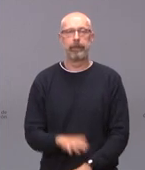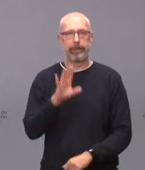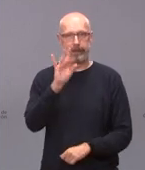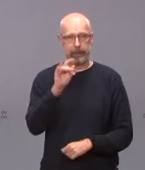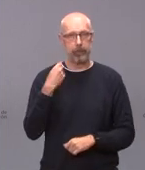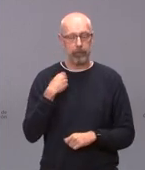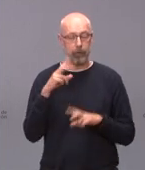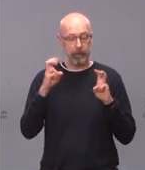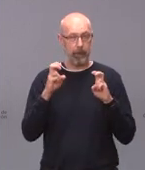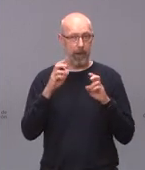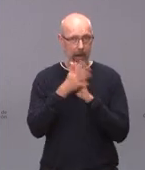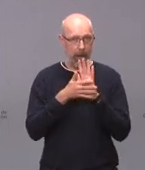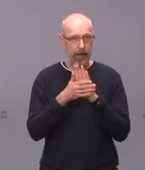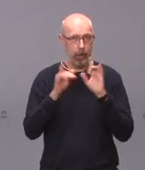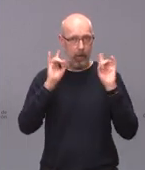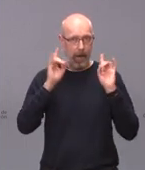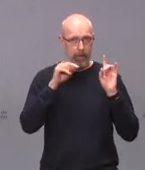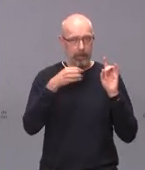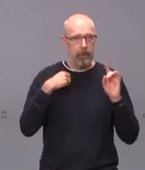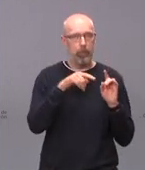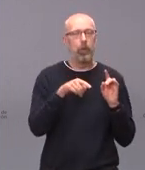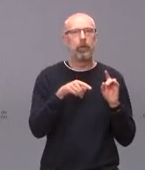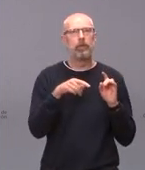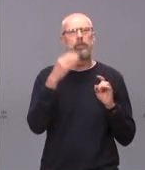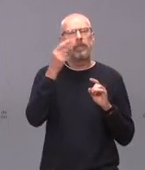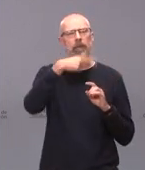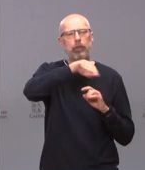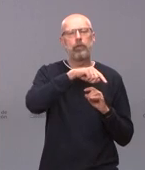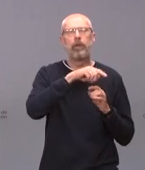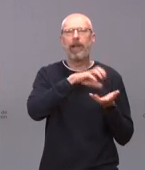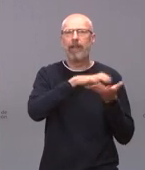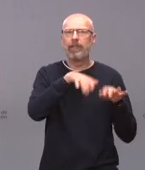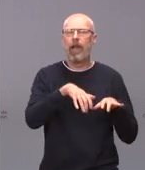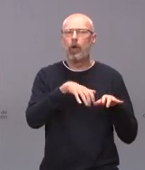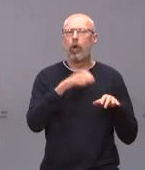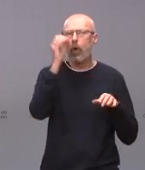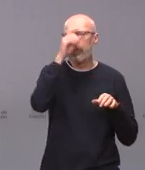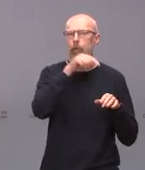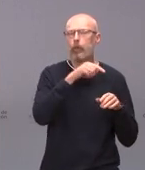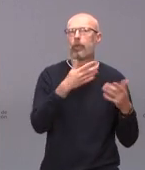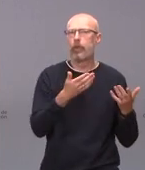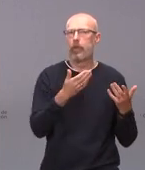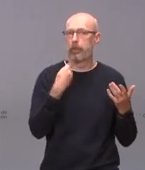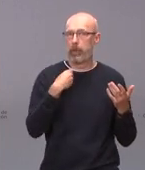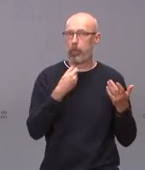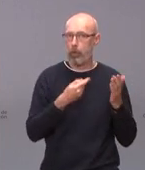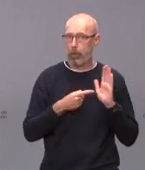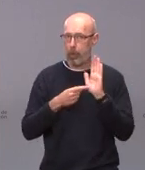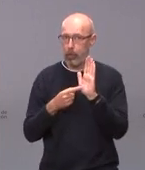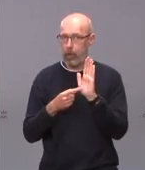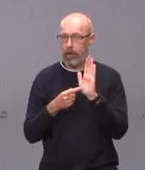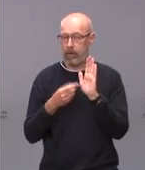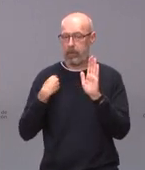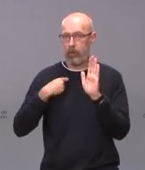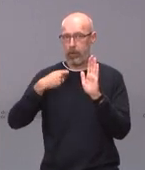del estado de alarma yo quería saber si la posición concreta de Castilla y León es la que proponen algunos presidentes autonómicos